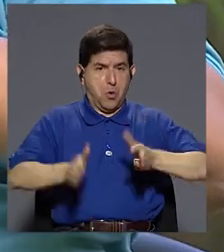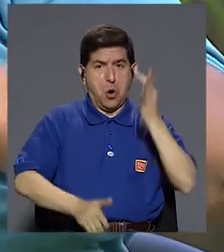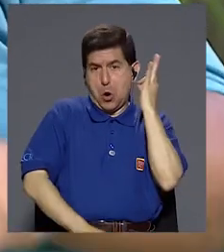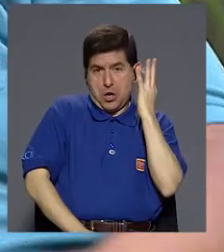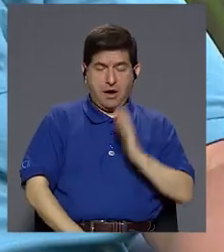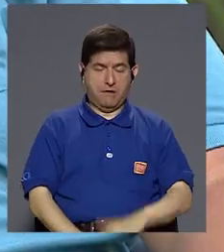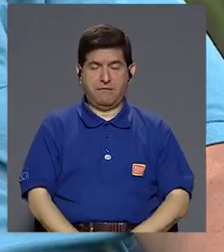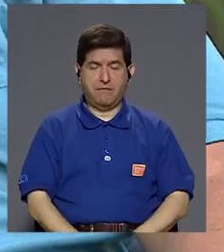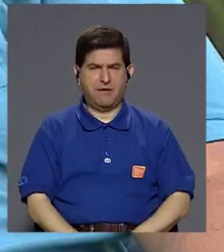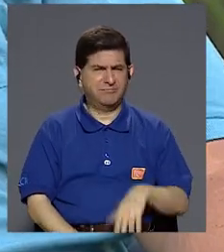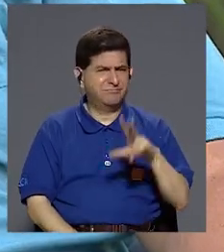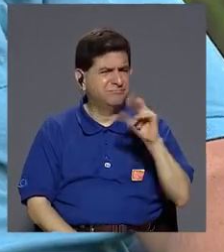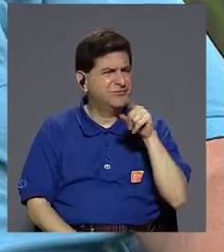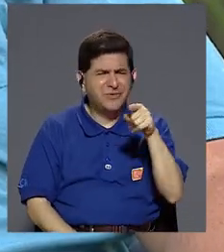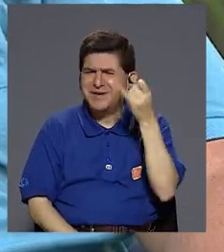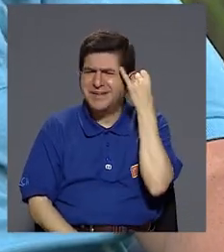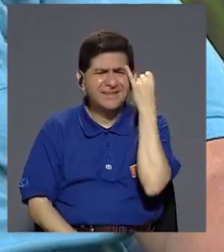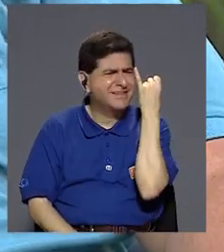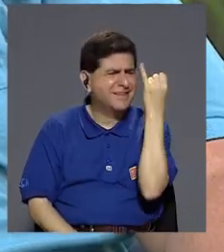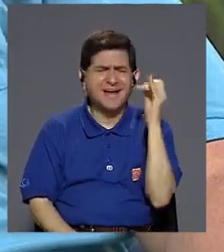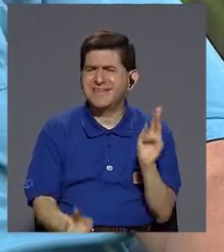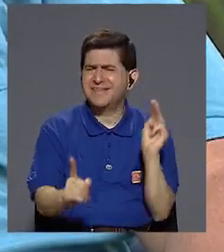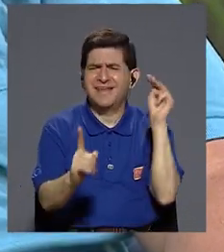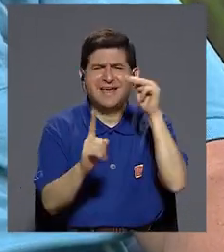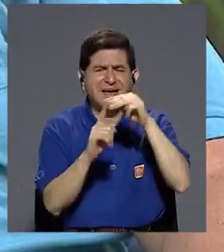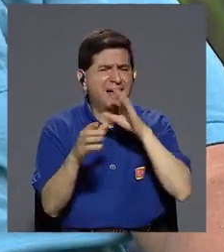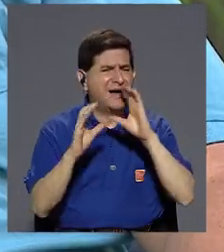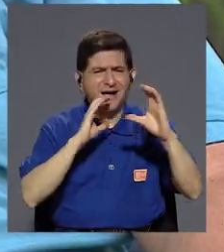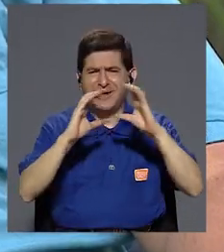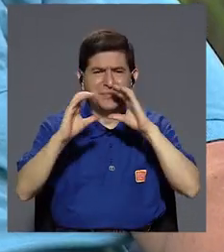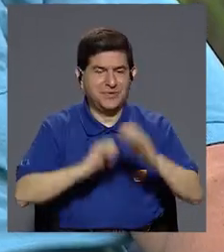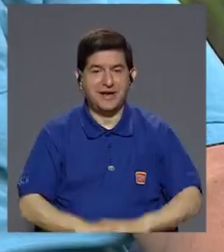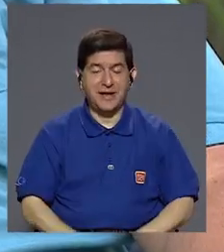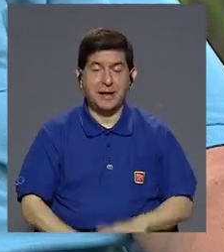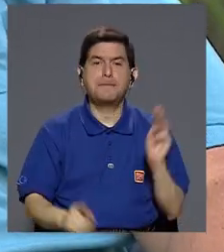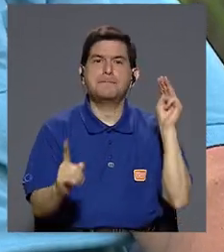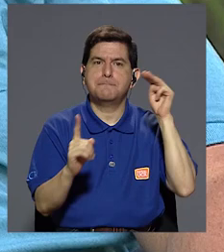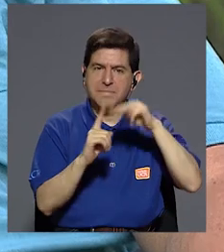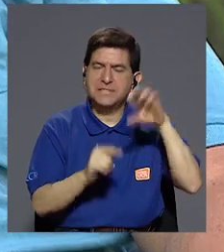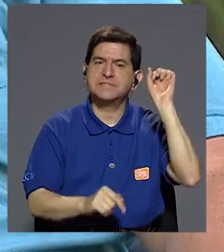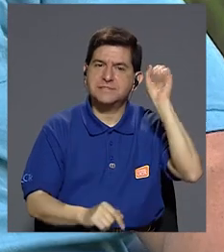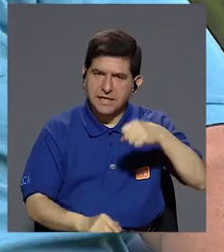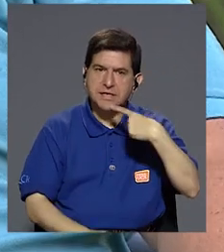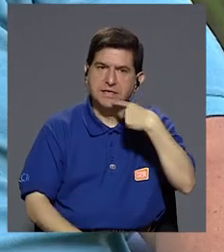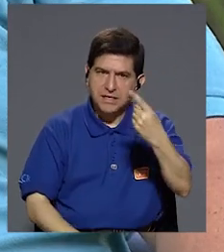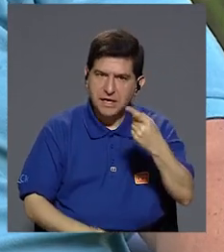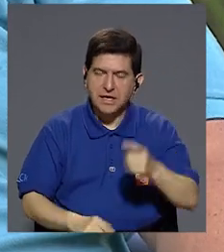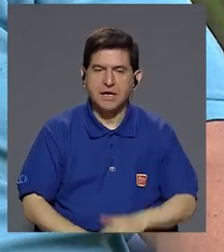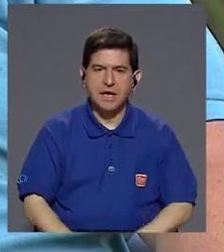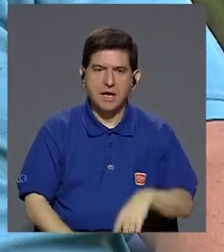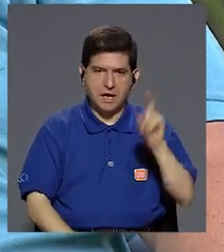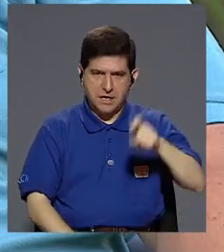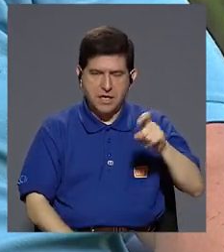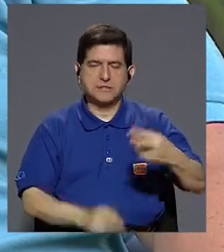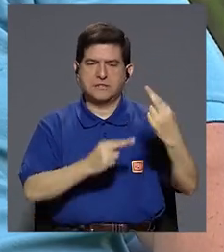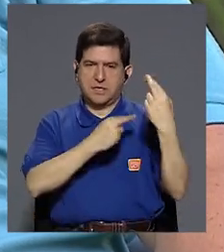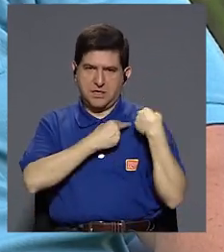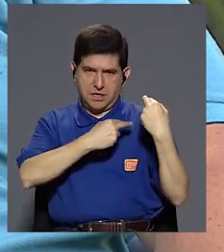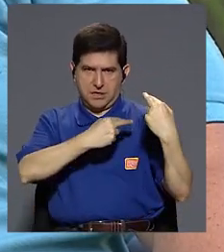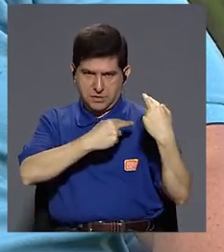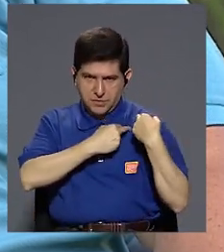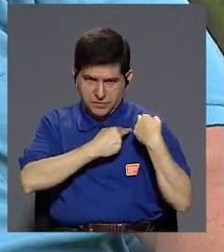hija, de verdad. Ese no es el mensaje que queremos transmitir, el mensaje que queremos transmitir es, hay que ser